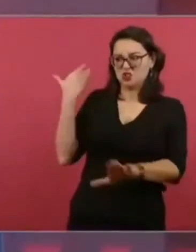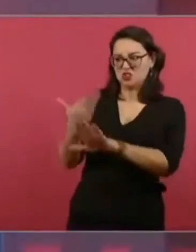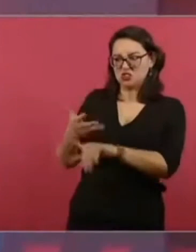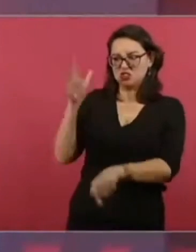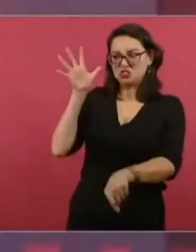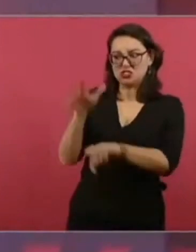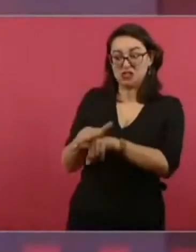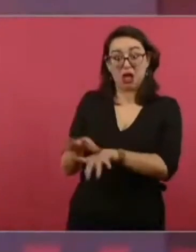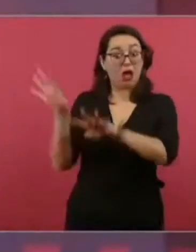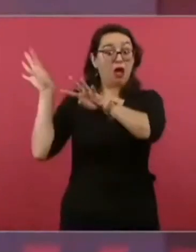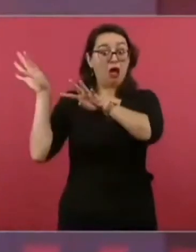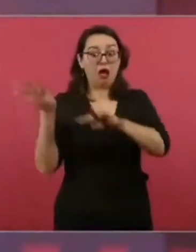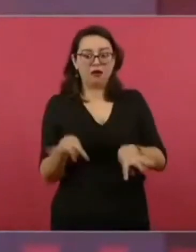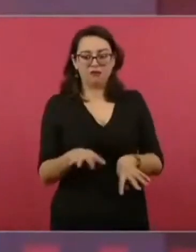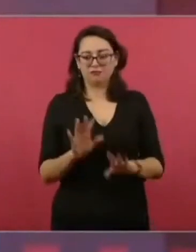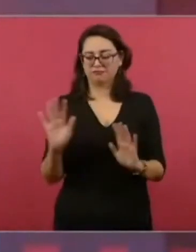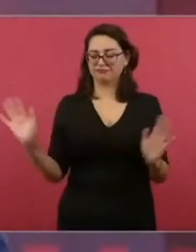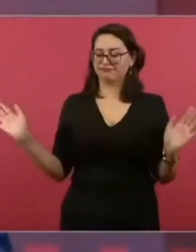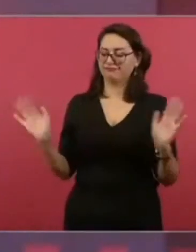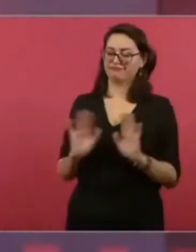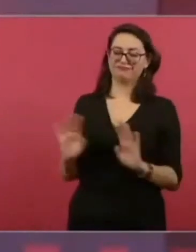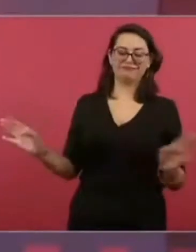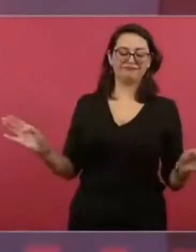El mal se enfrenta haciendo el bien.